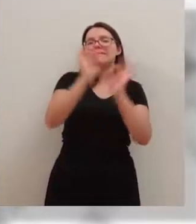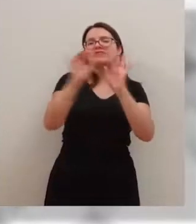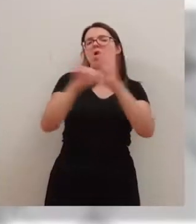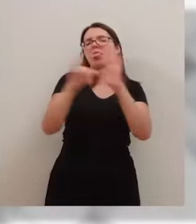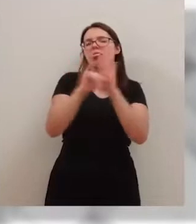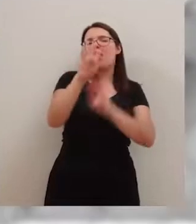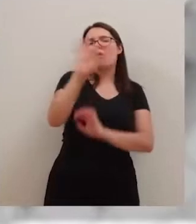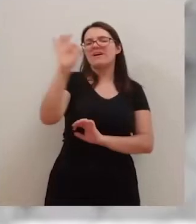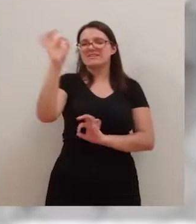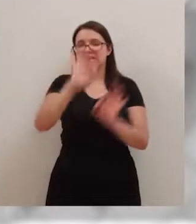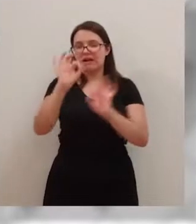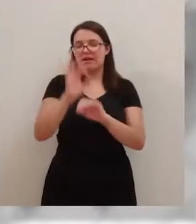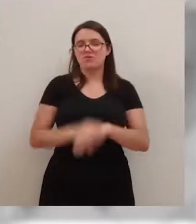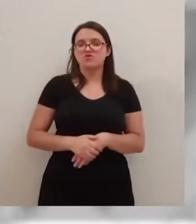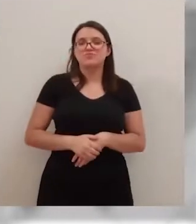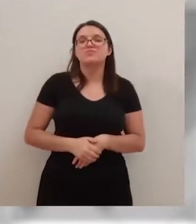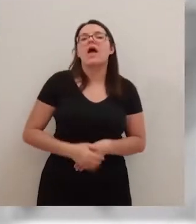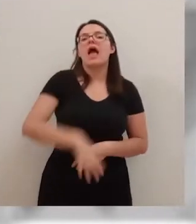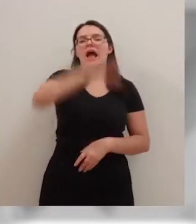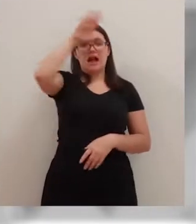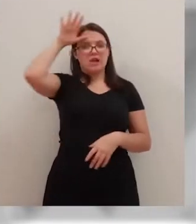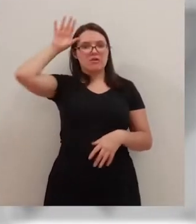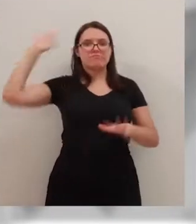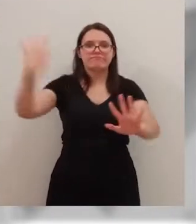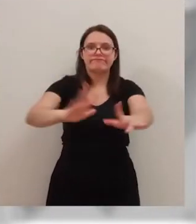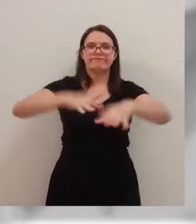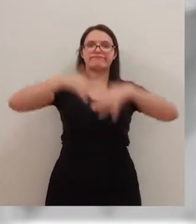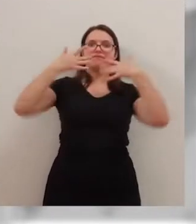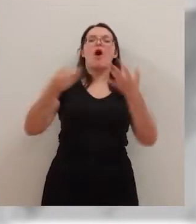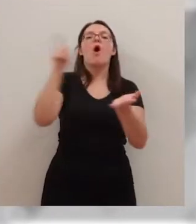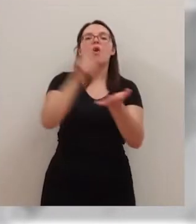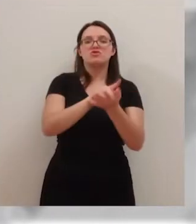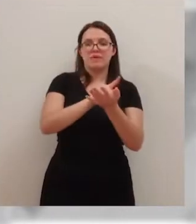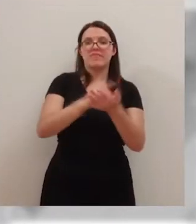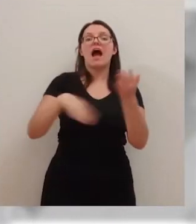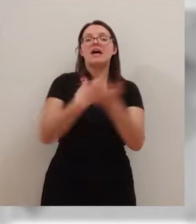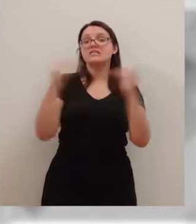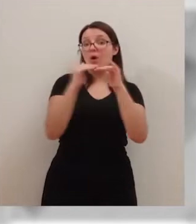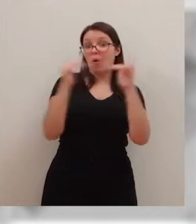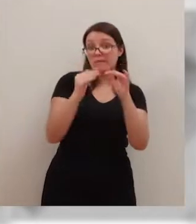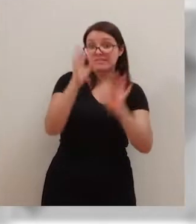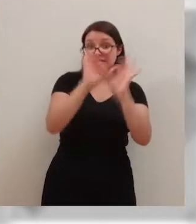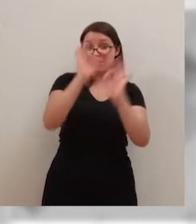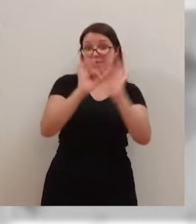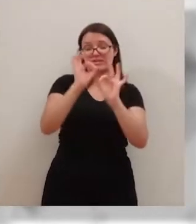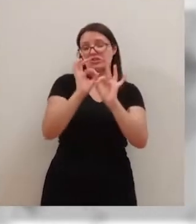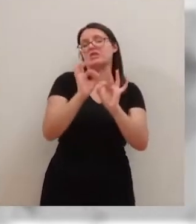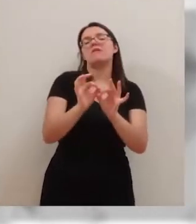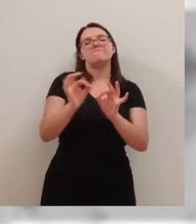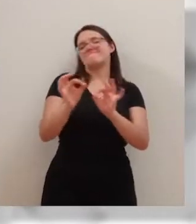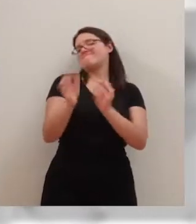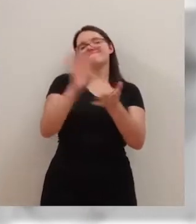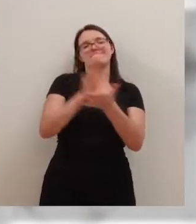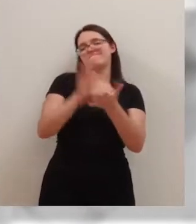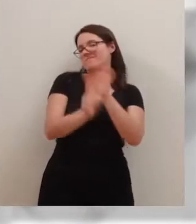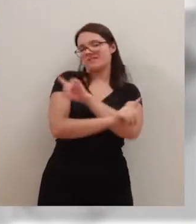40 grados. Una nueva ola de calor que se prolongará en principio hasta el jueves, donde los tonómetros tampoco nos dejarán buenas